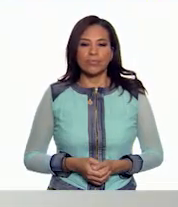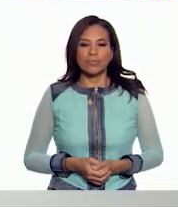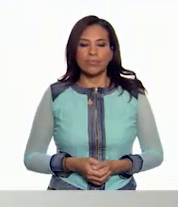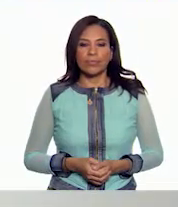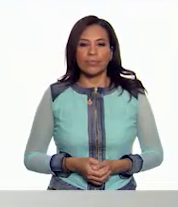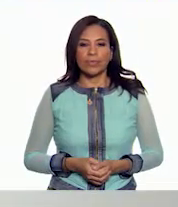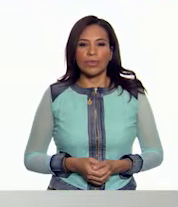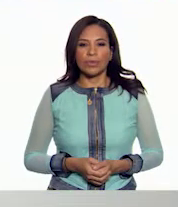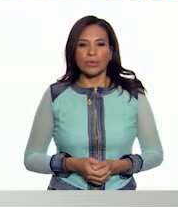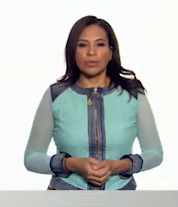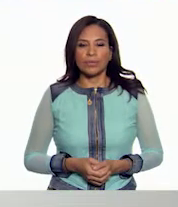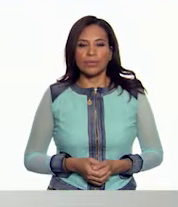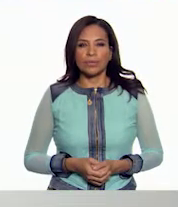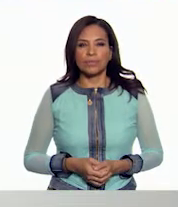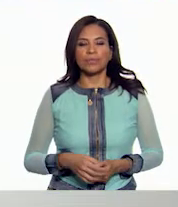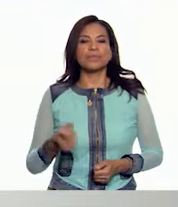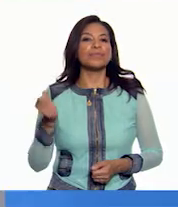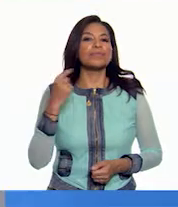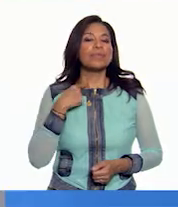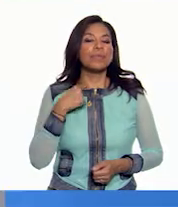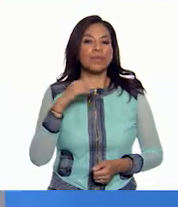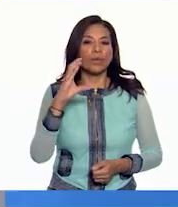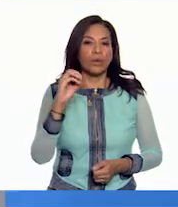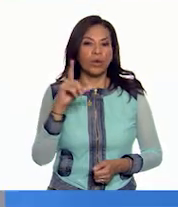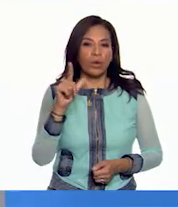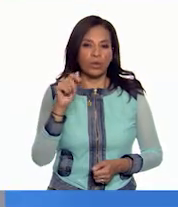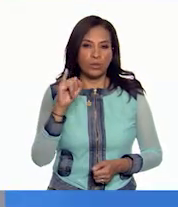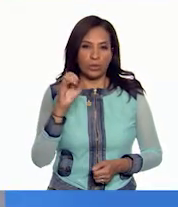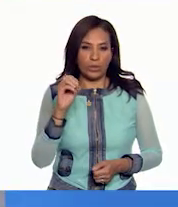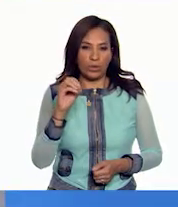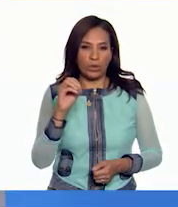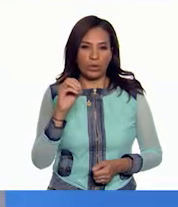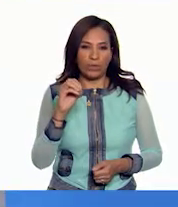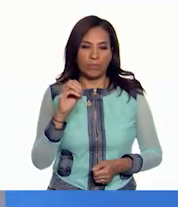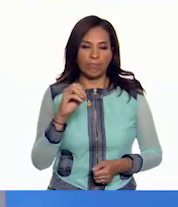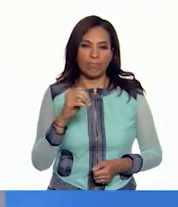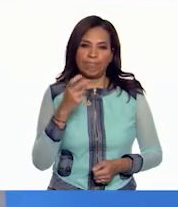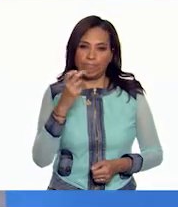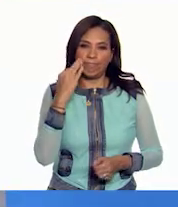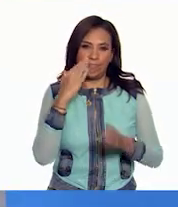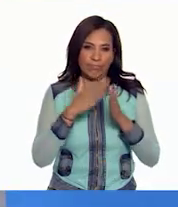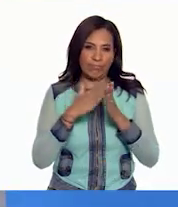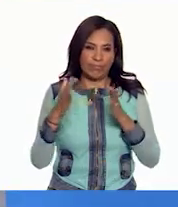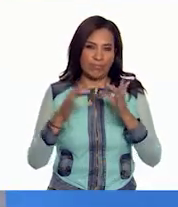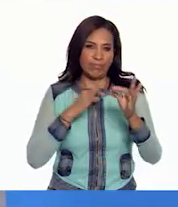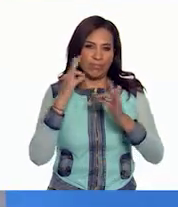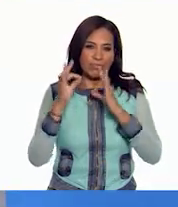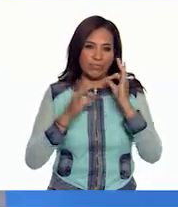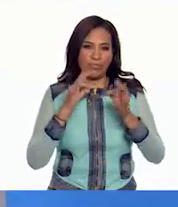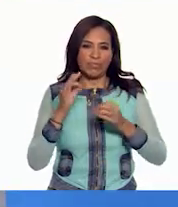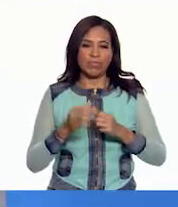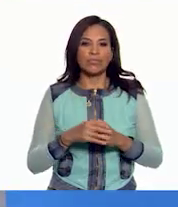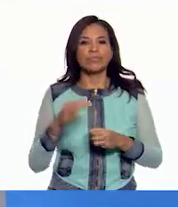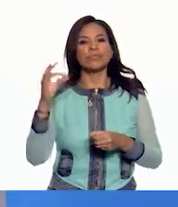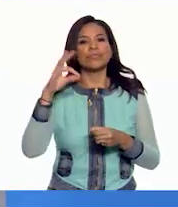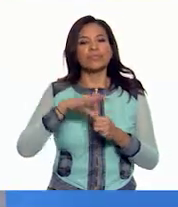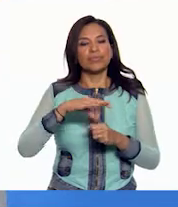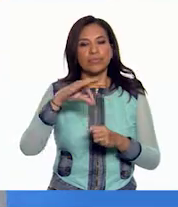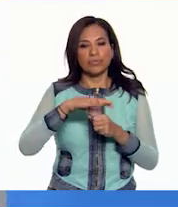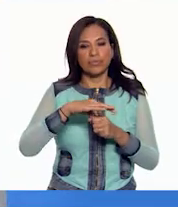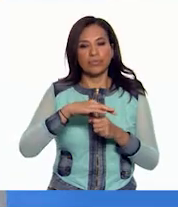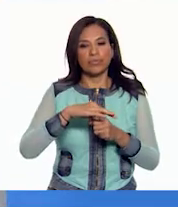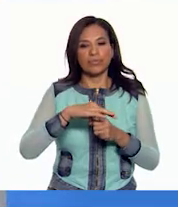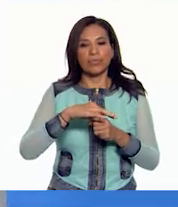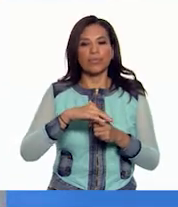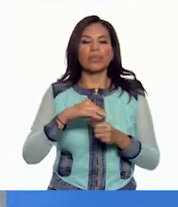Entonces, el asesinato de Colosio que fue pues en plena campaña. Y la elección. Y la